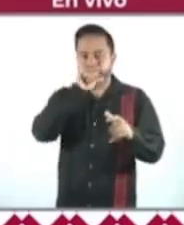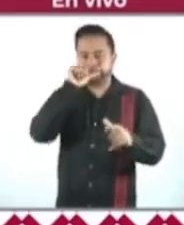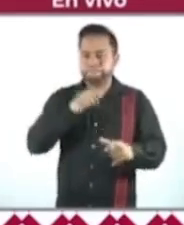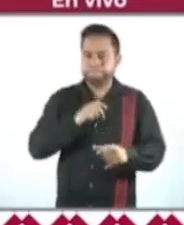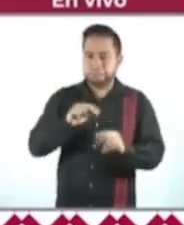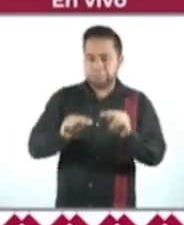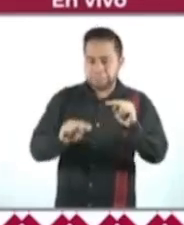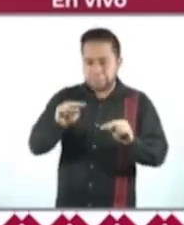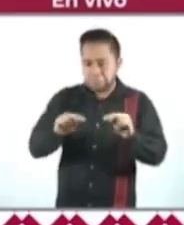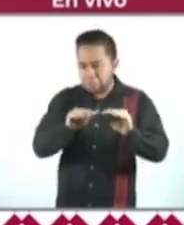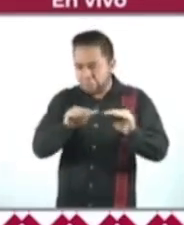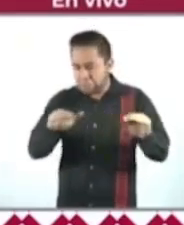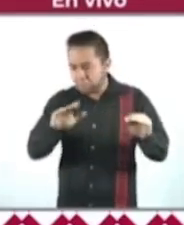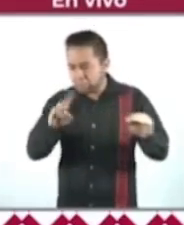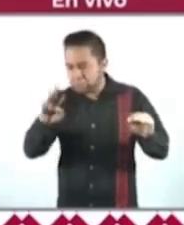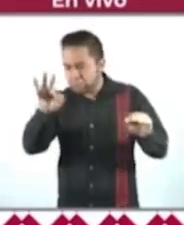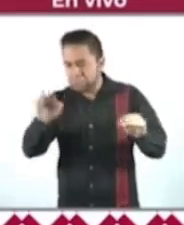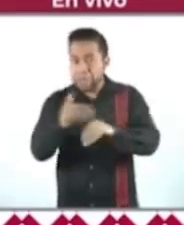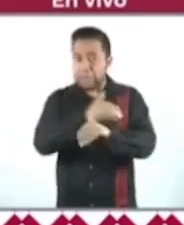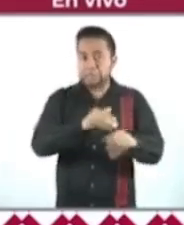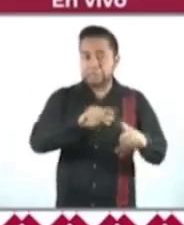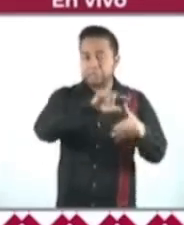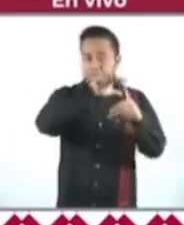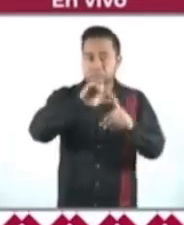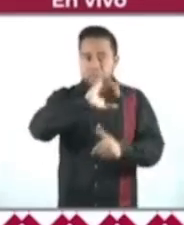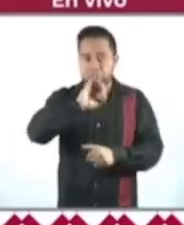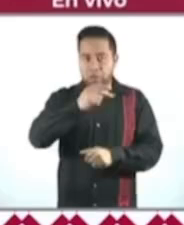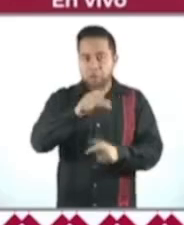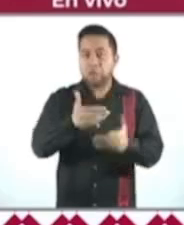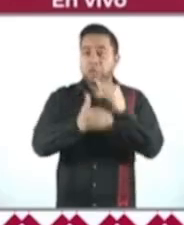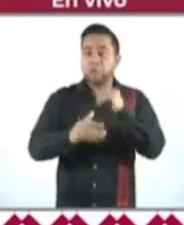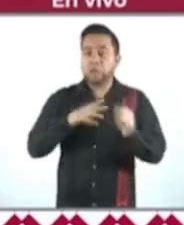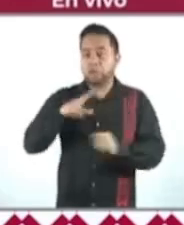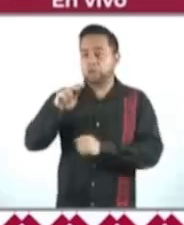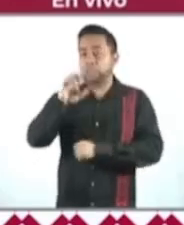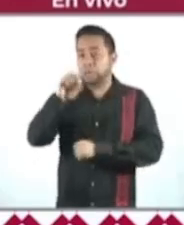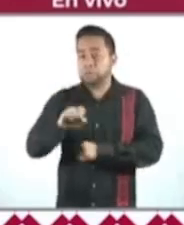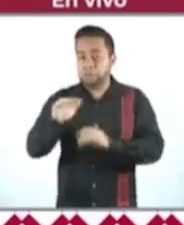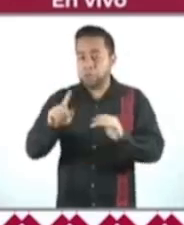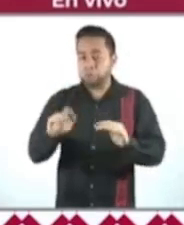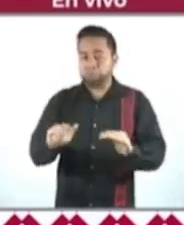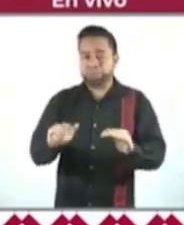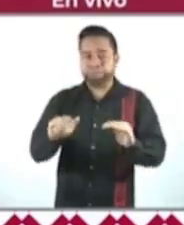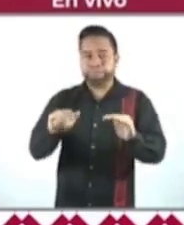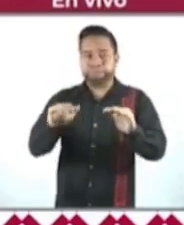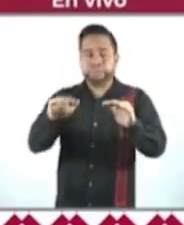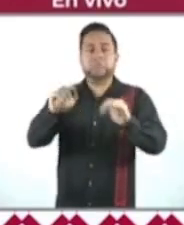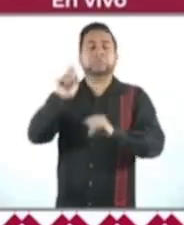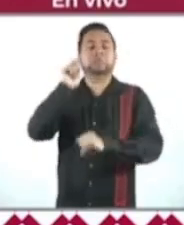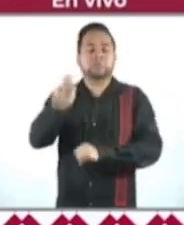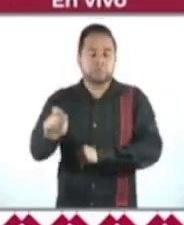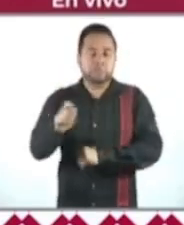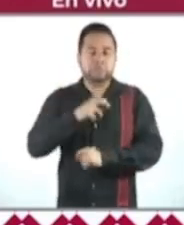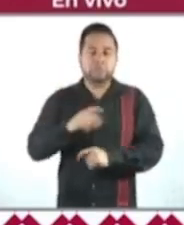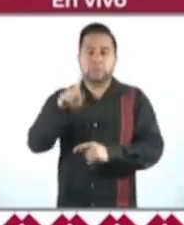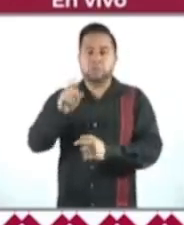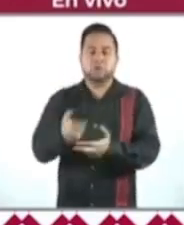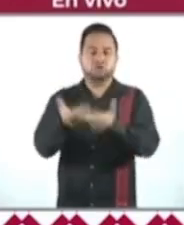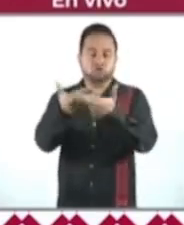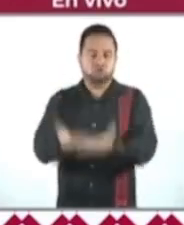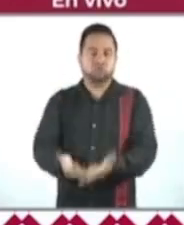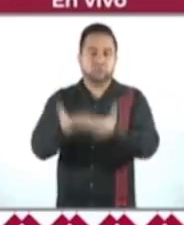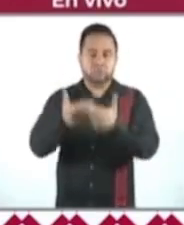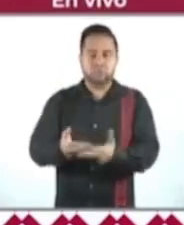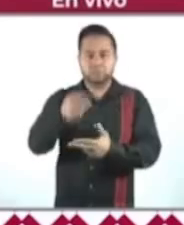53%, hasta antes del huracán y hoy casi llega al 80%. ¿Y eso qué significa? Que va a haber suficiente agua